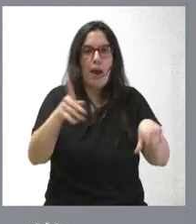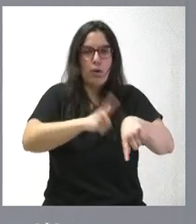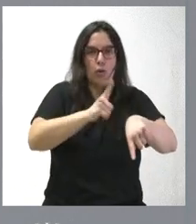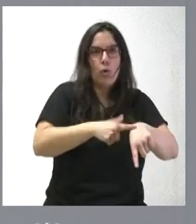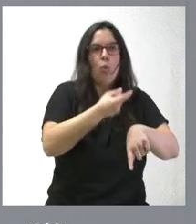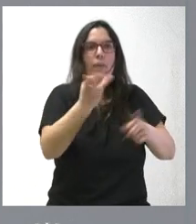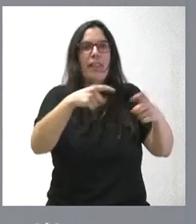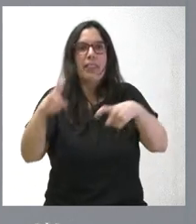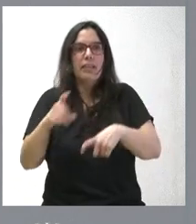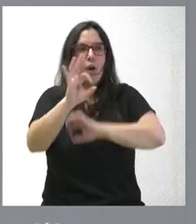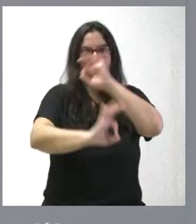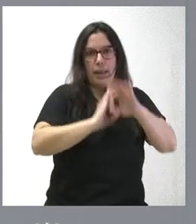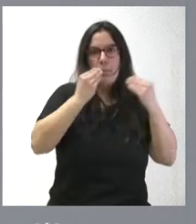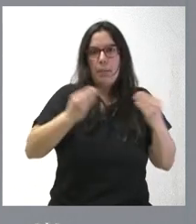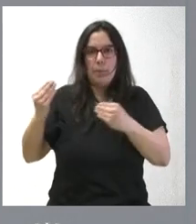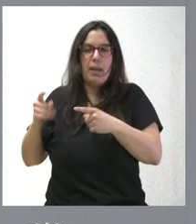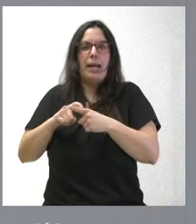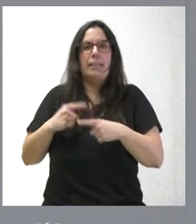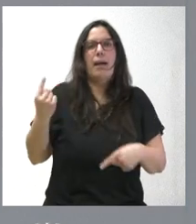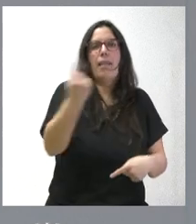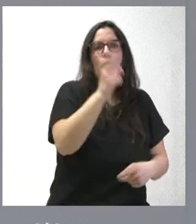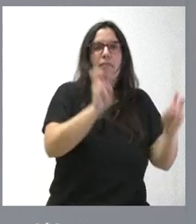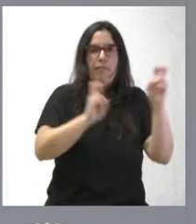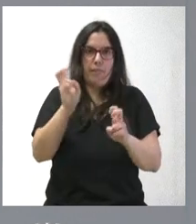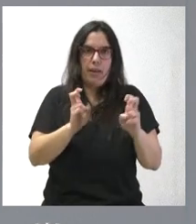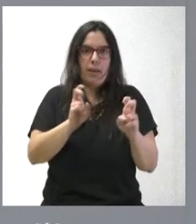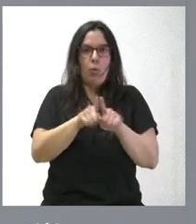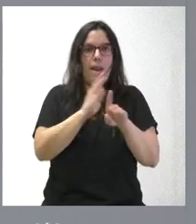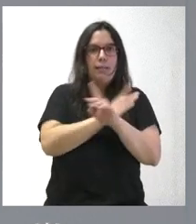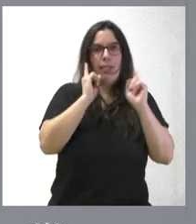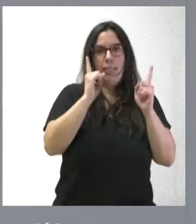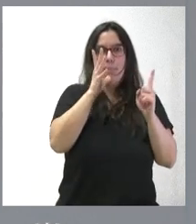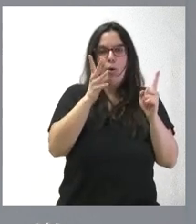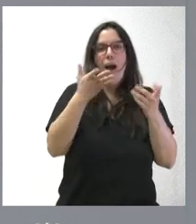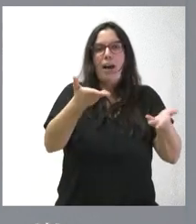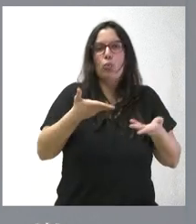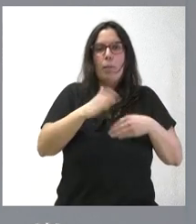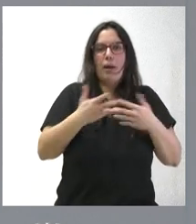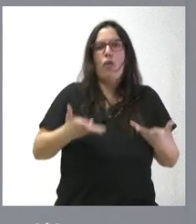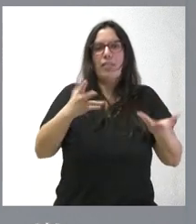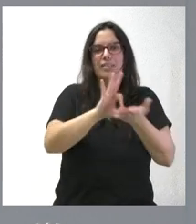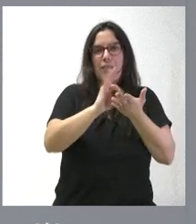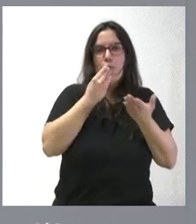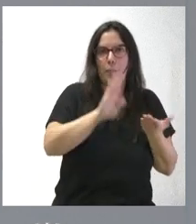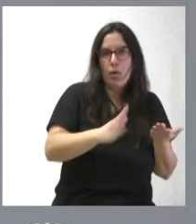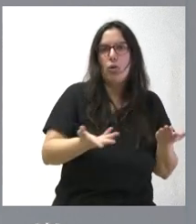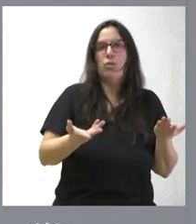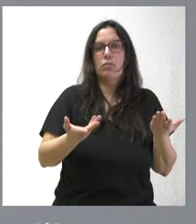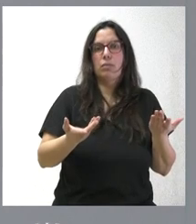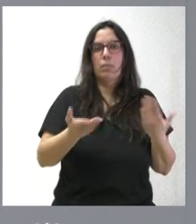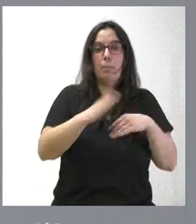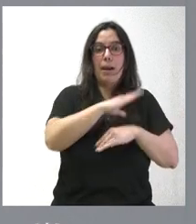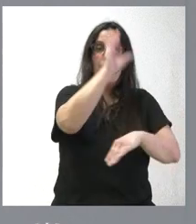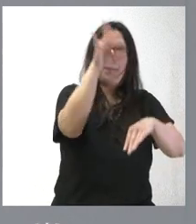número de citas y cuáles son las características y condiciones de las personas que va a atender, porque esto ayuda a prestar un mejor servicio para el